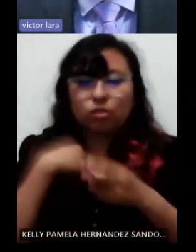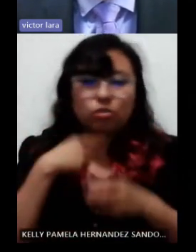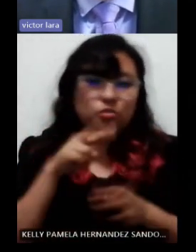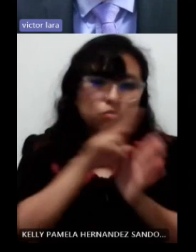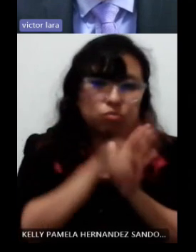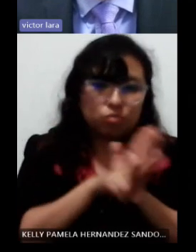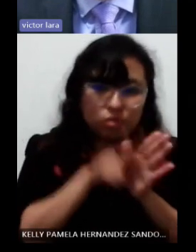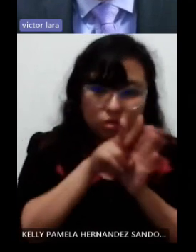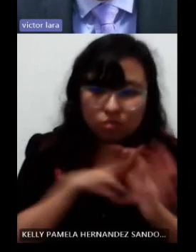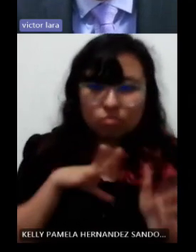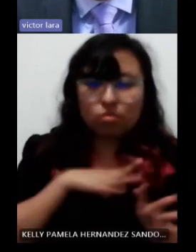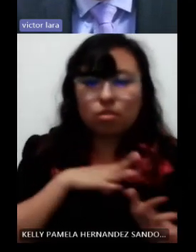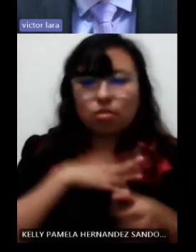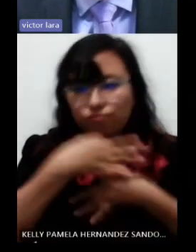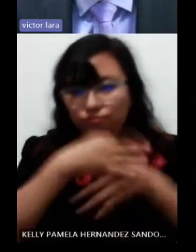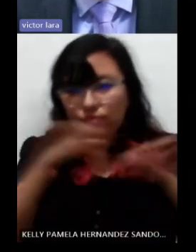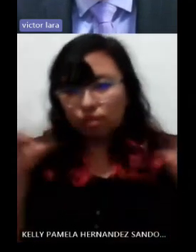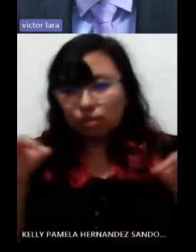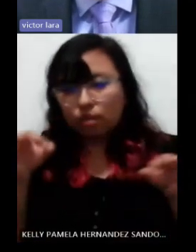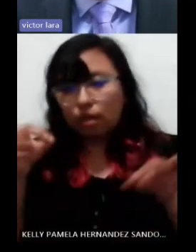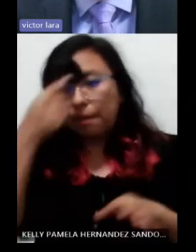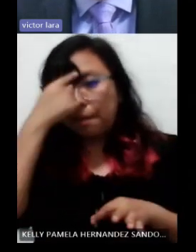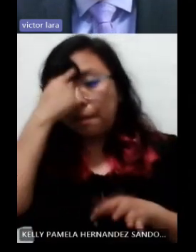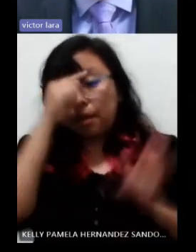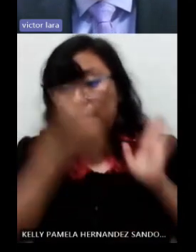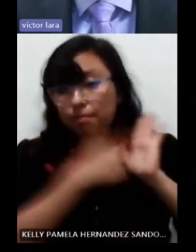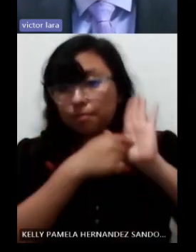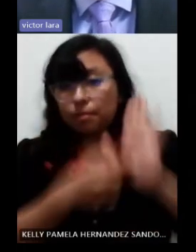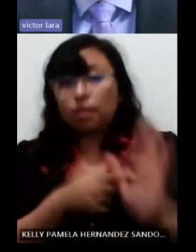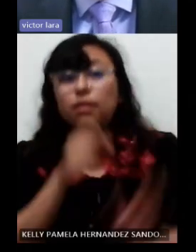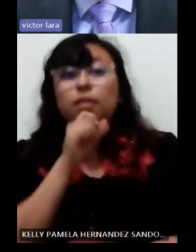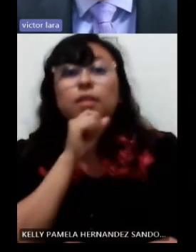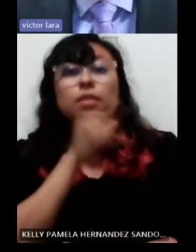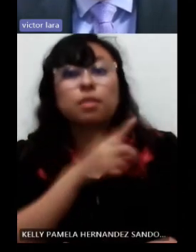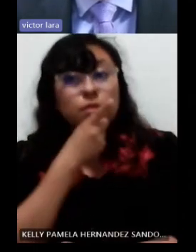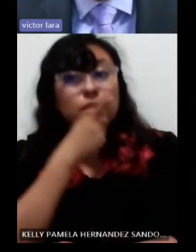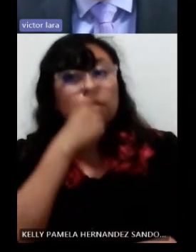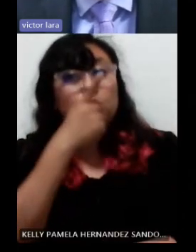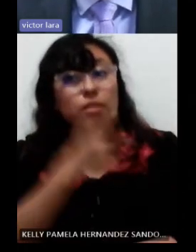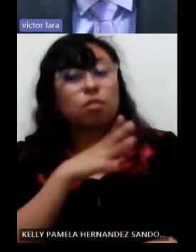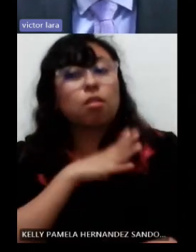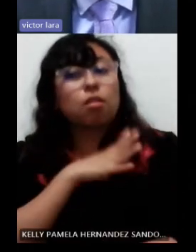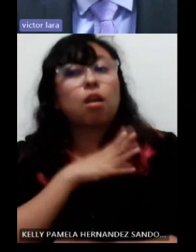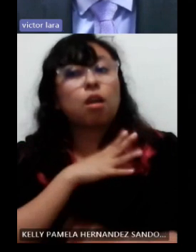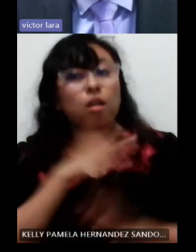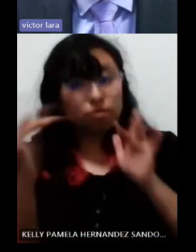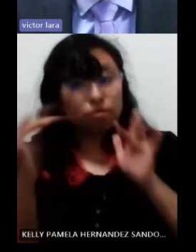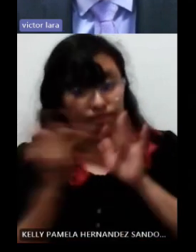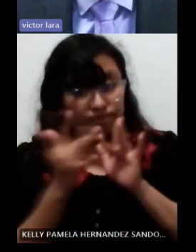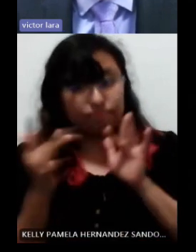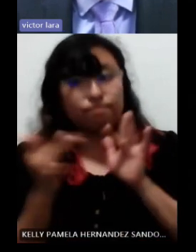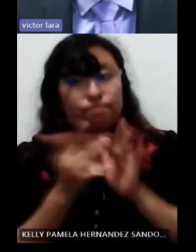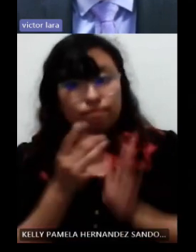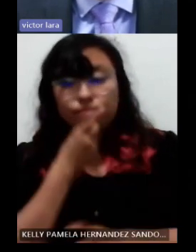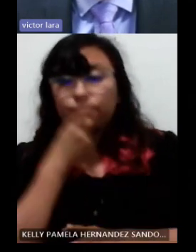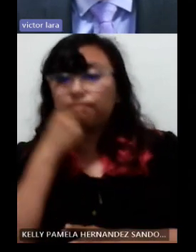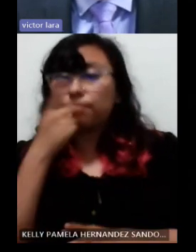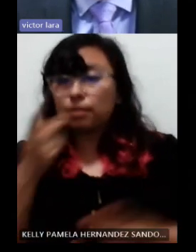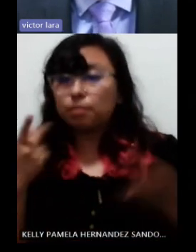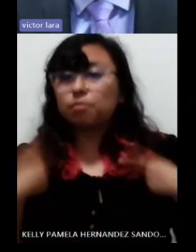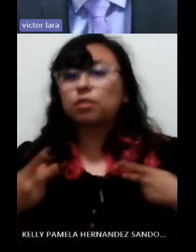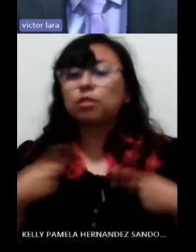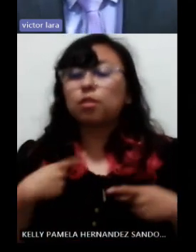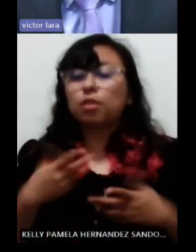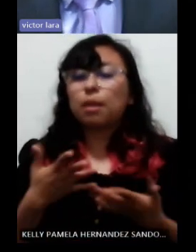evidencias para poderlas presentar. Así también declaro que existe un contrato de, en este caso, privacidad